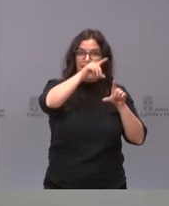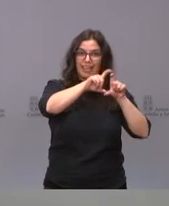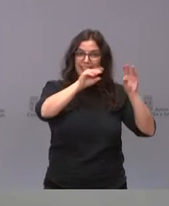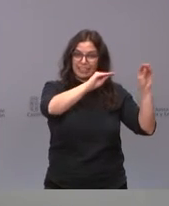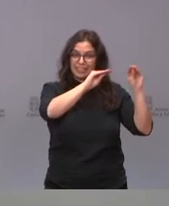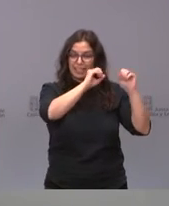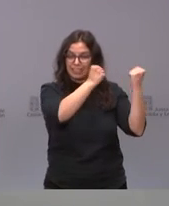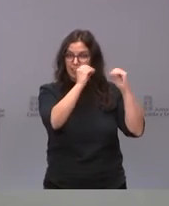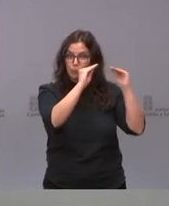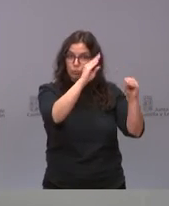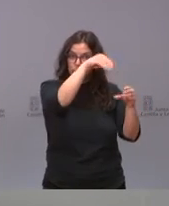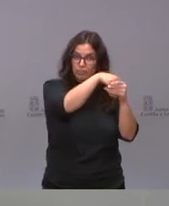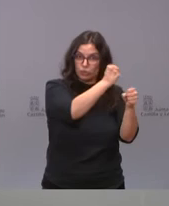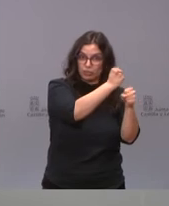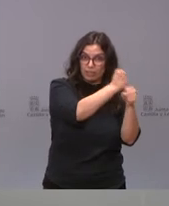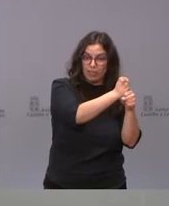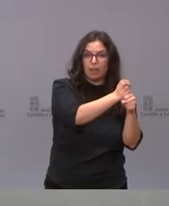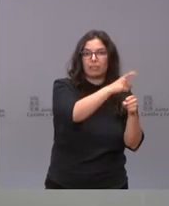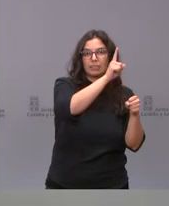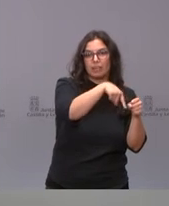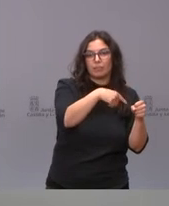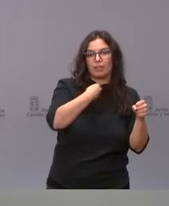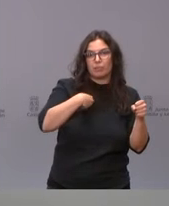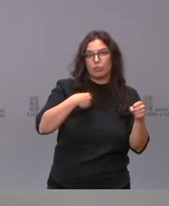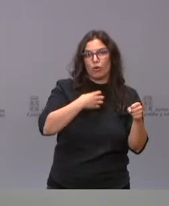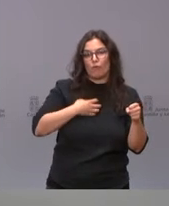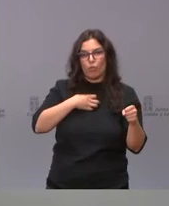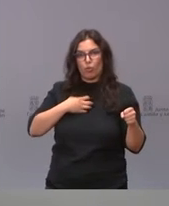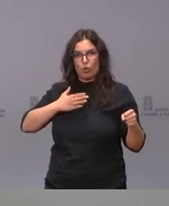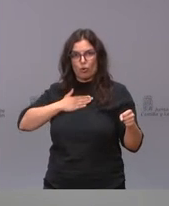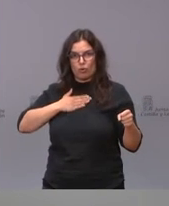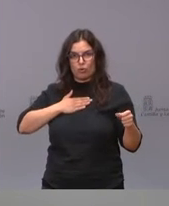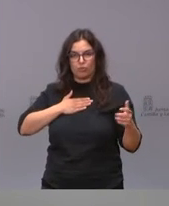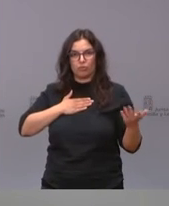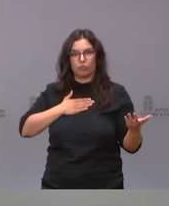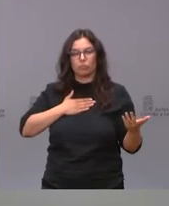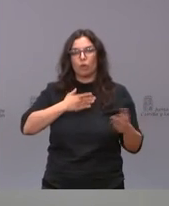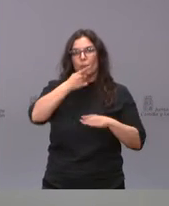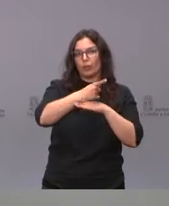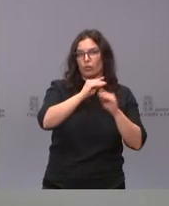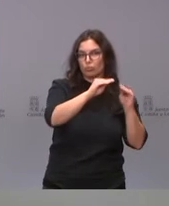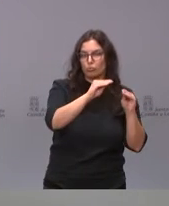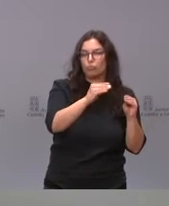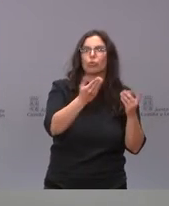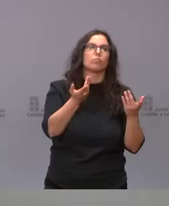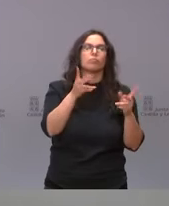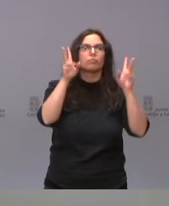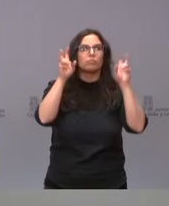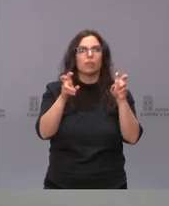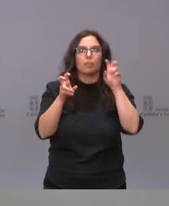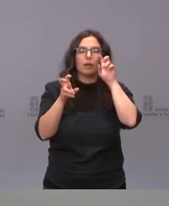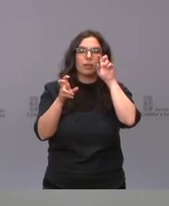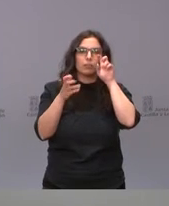como con el personal laboral de ese mismo. Obligaciones que van dirigidas a mejorar